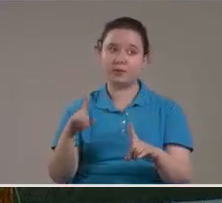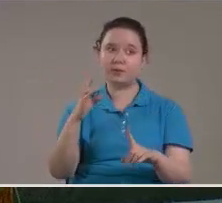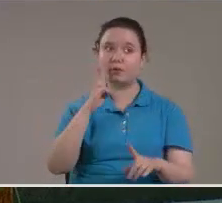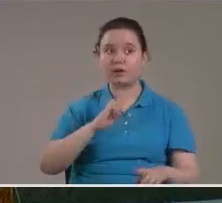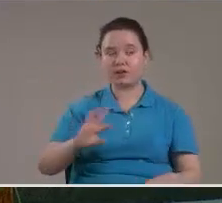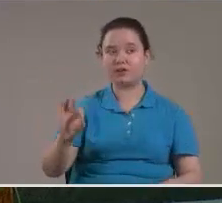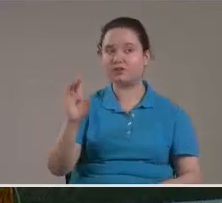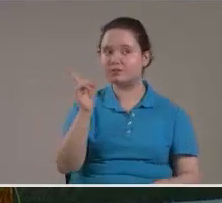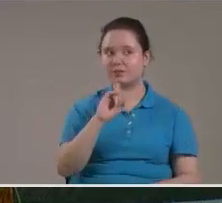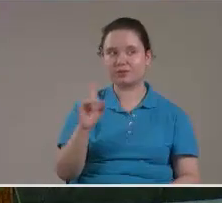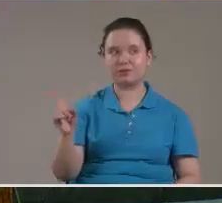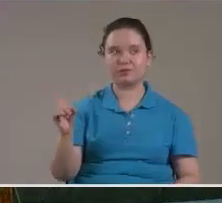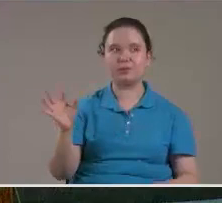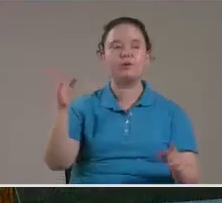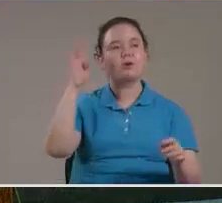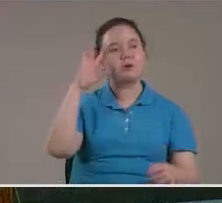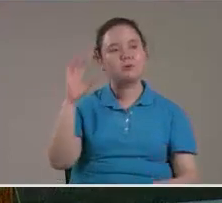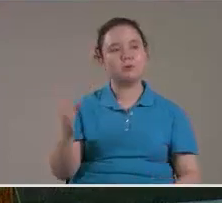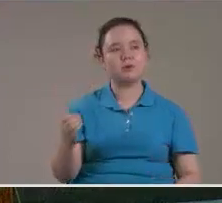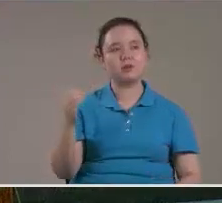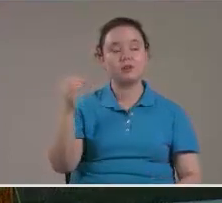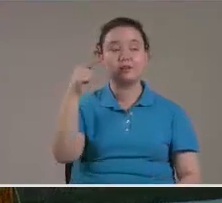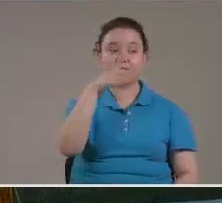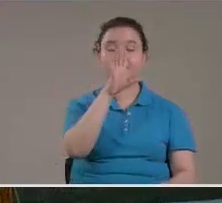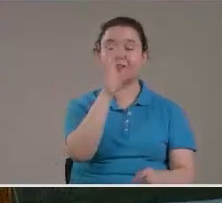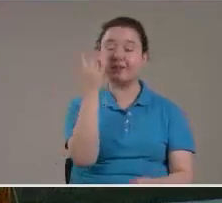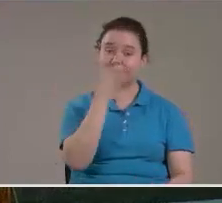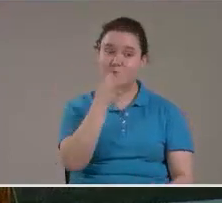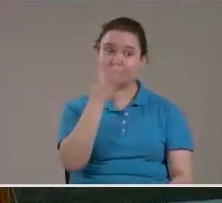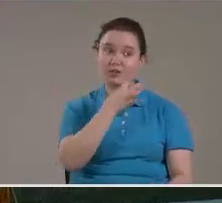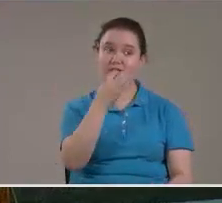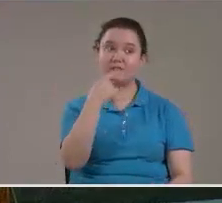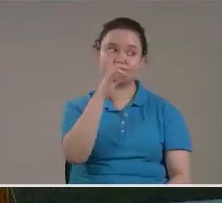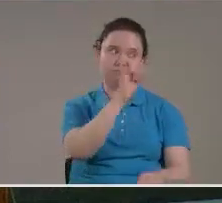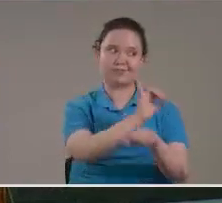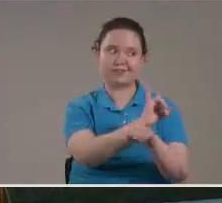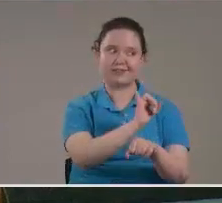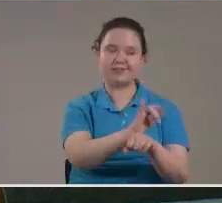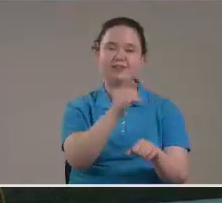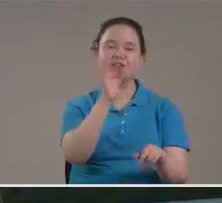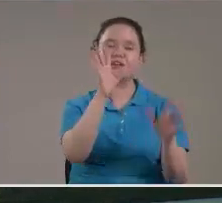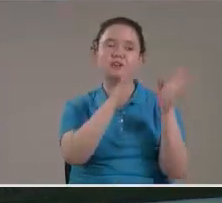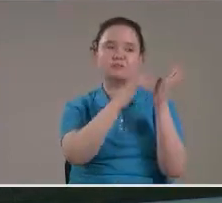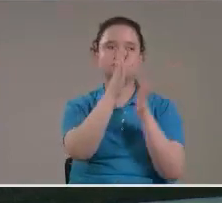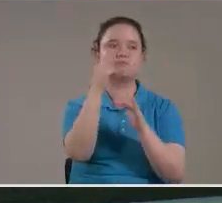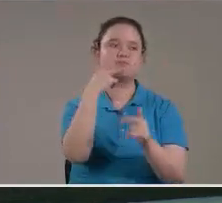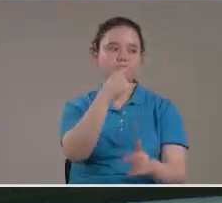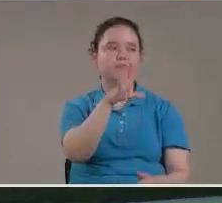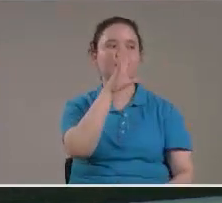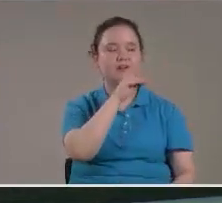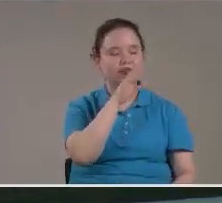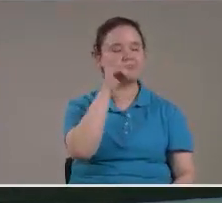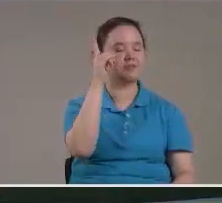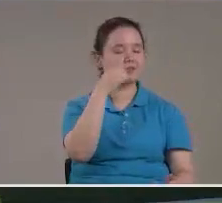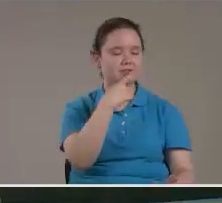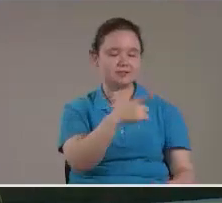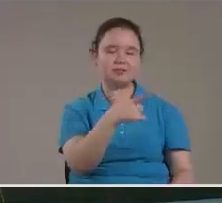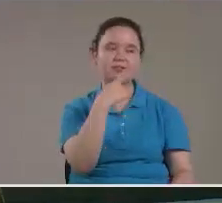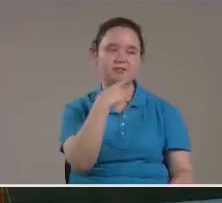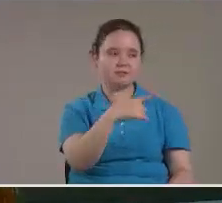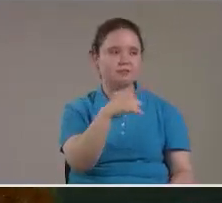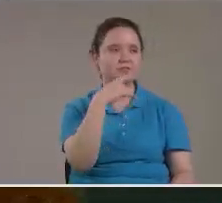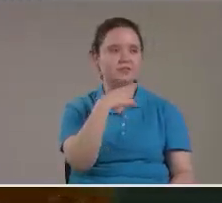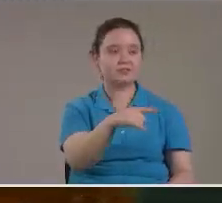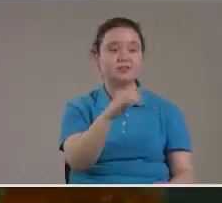Perseguirla Porque le estuve hablando Y no quiso Se lo dije Le